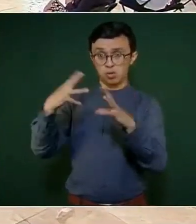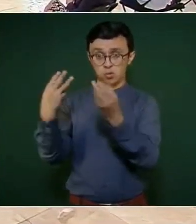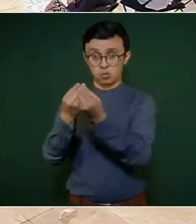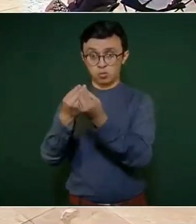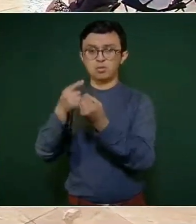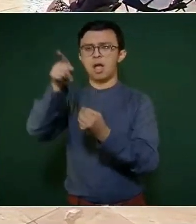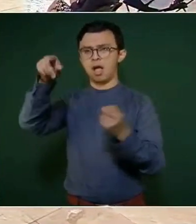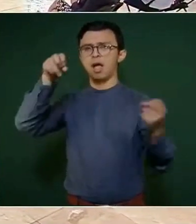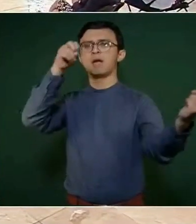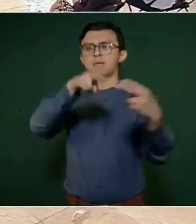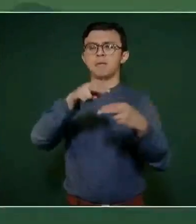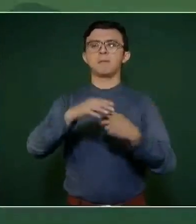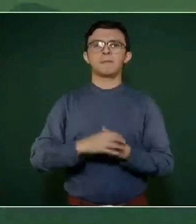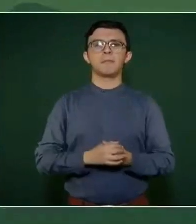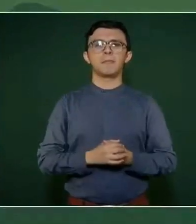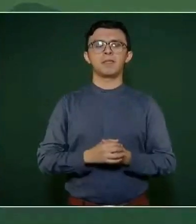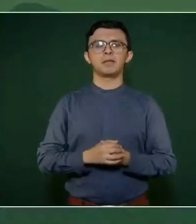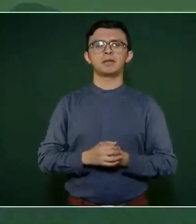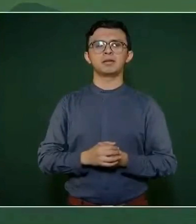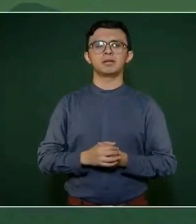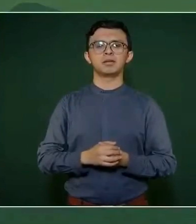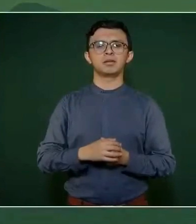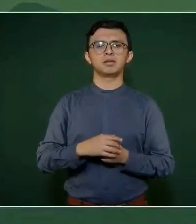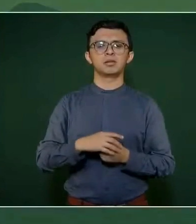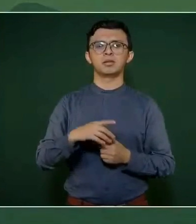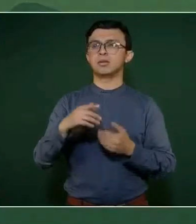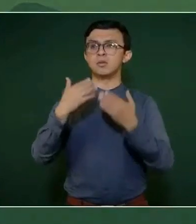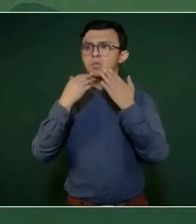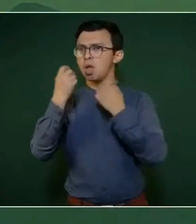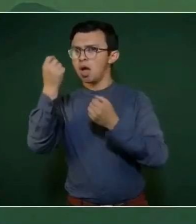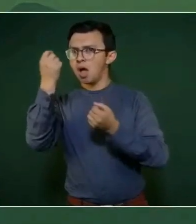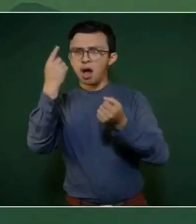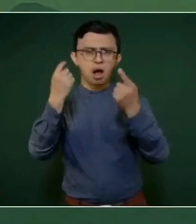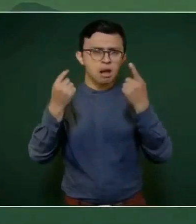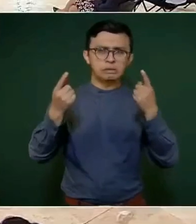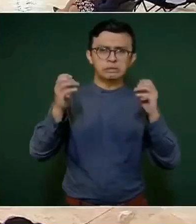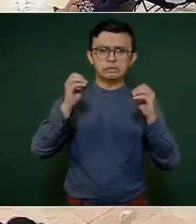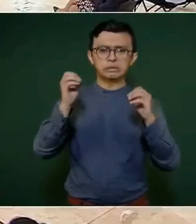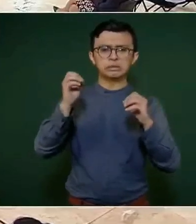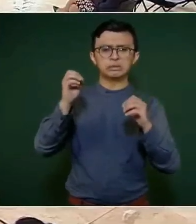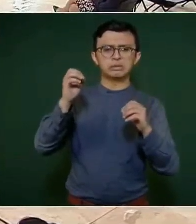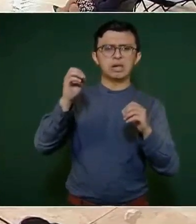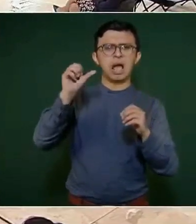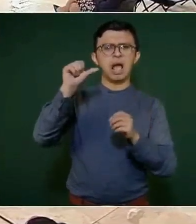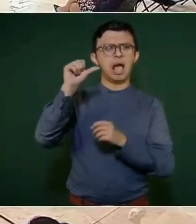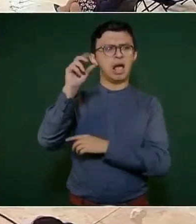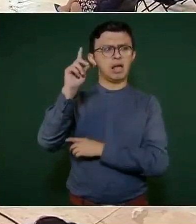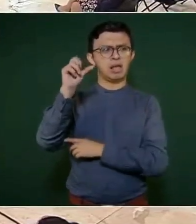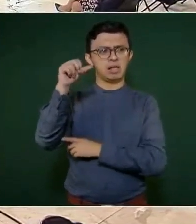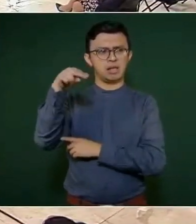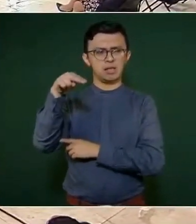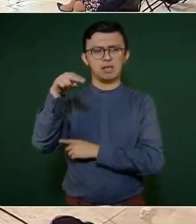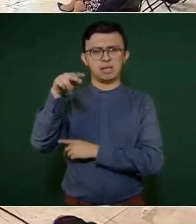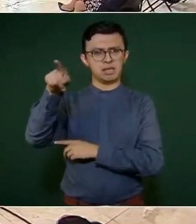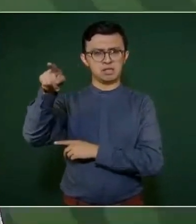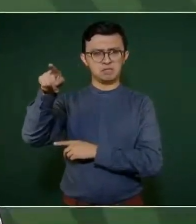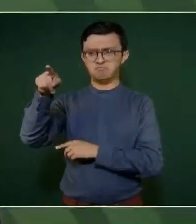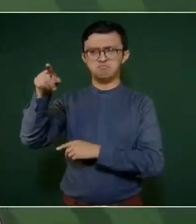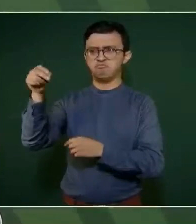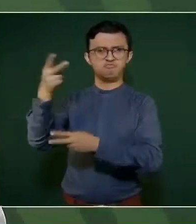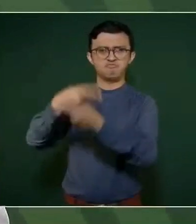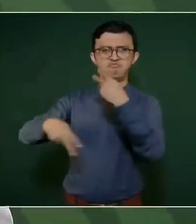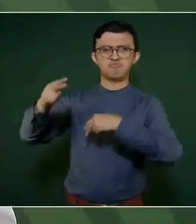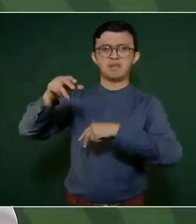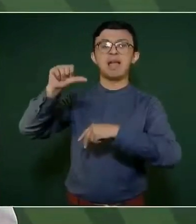No, no está, no está Dan, es que anda malo la